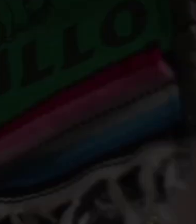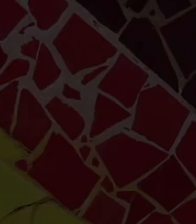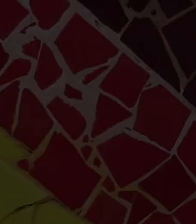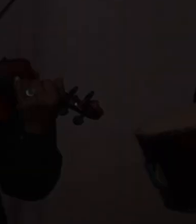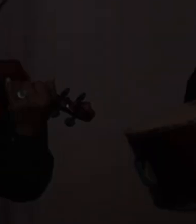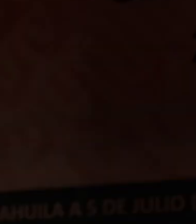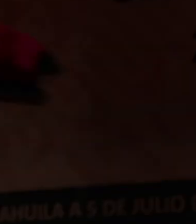Gracias por